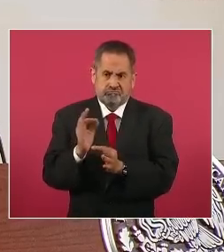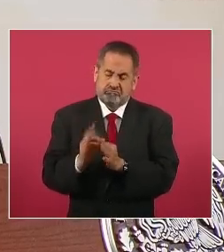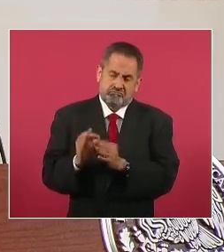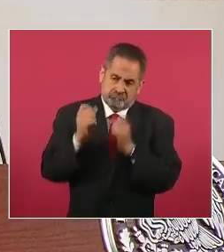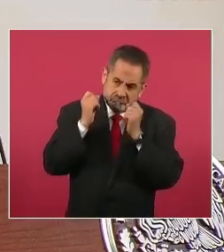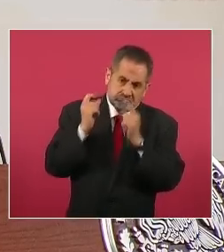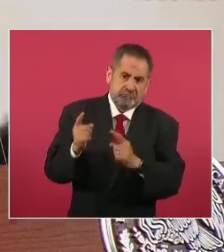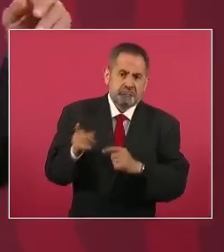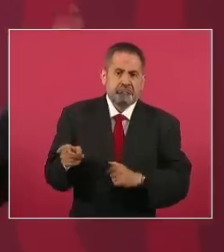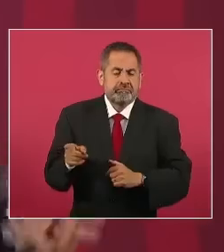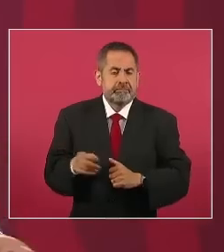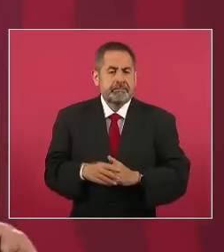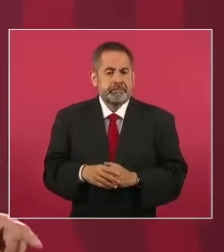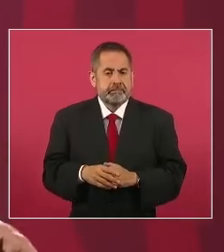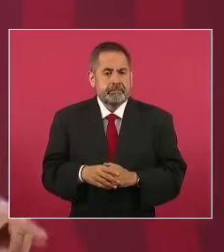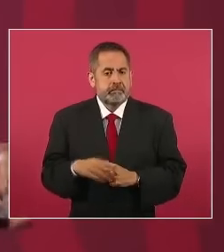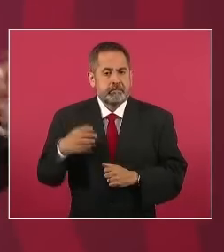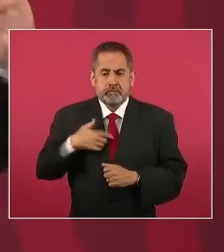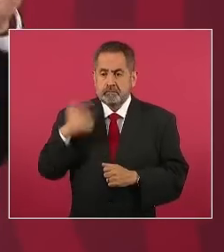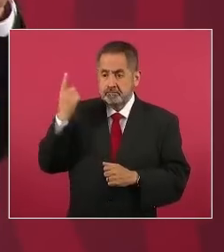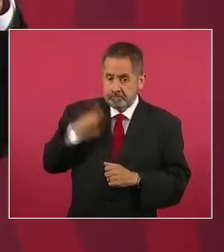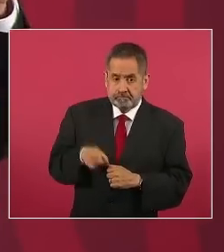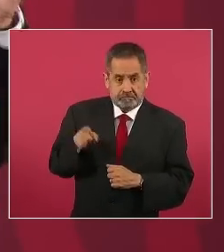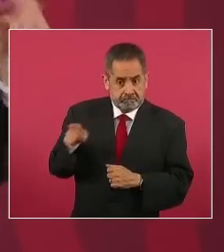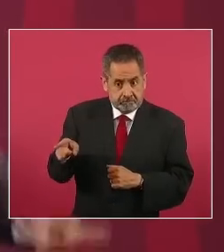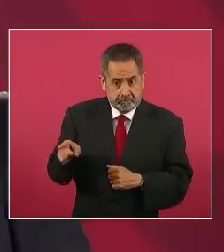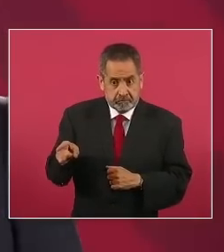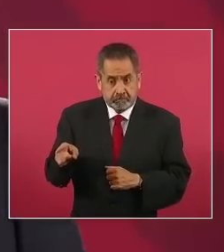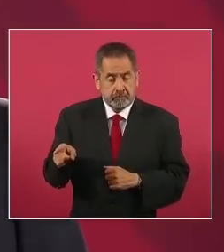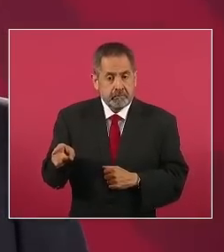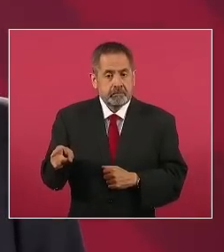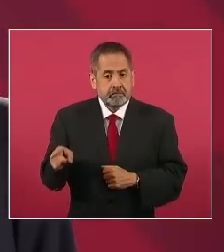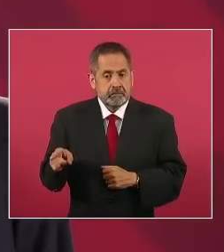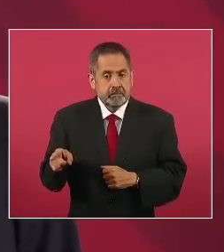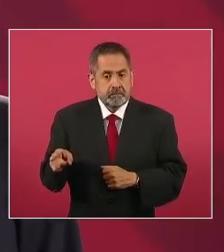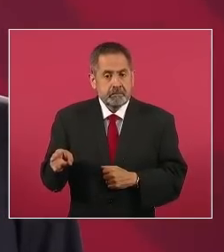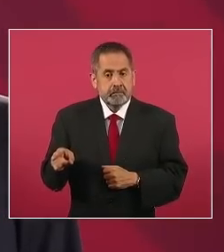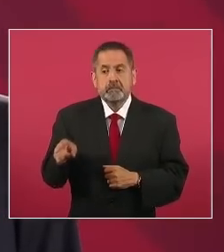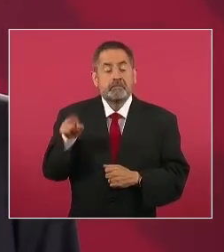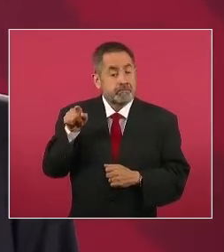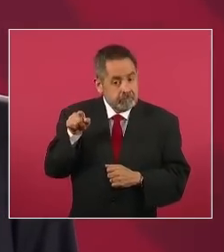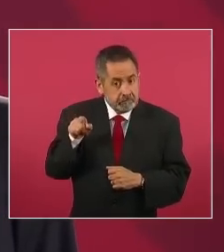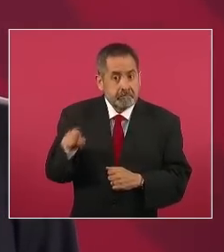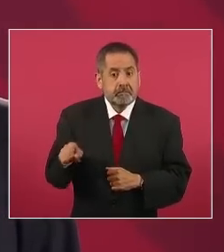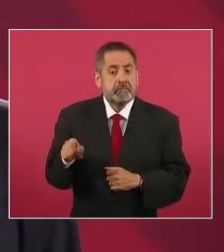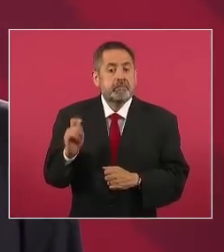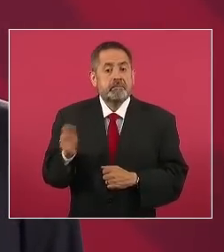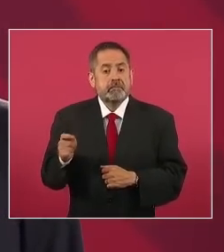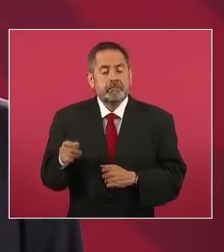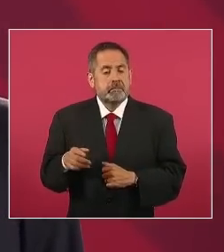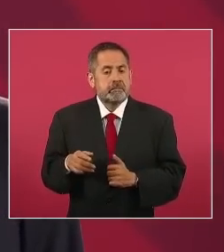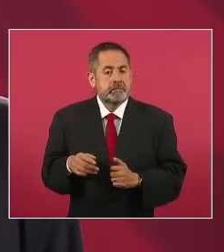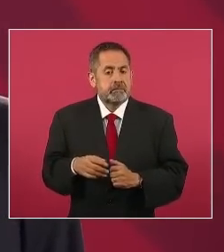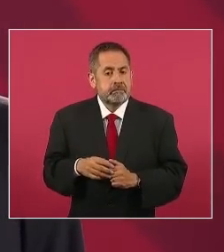no andabas metido en la política los políticos suelen espiarse entre sí si no pregúntenle a Laida